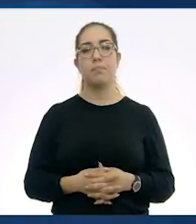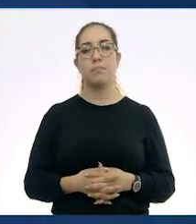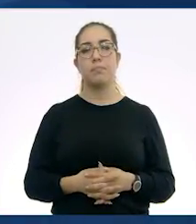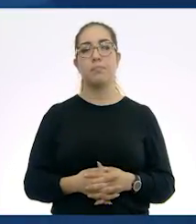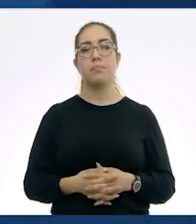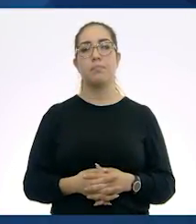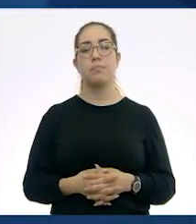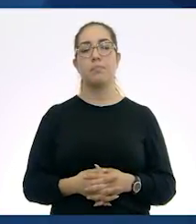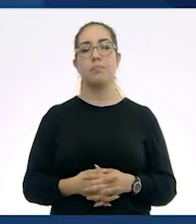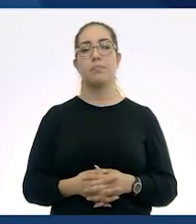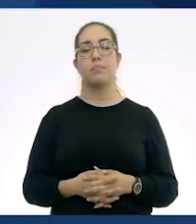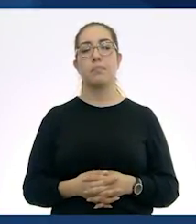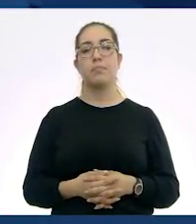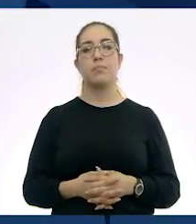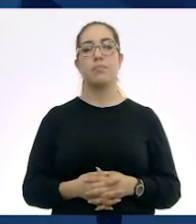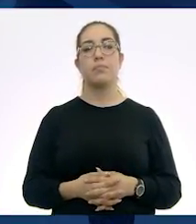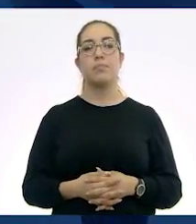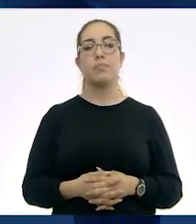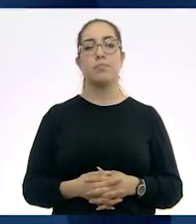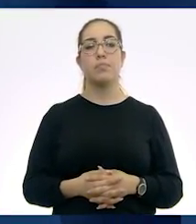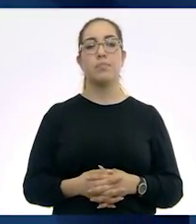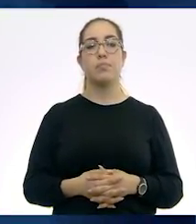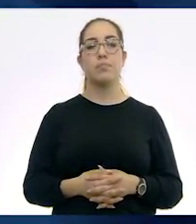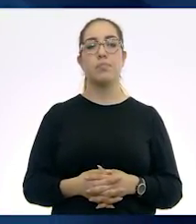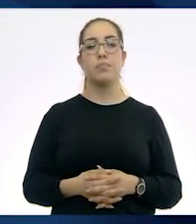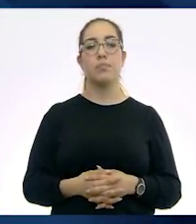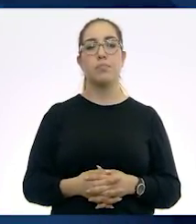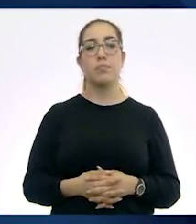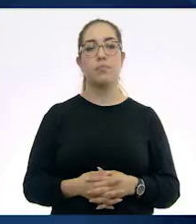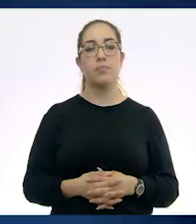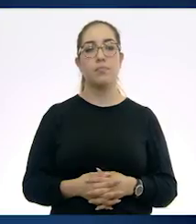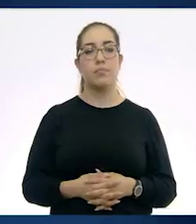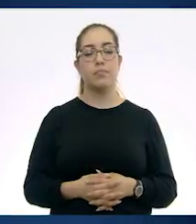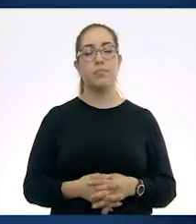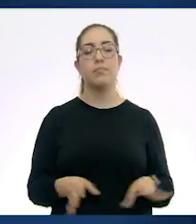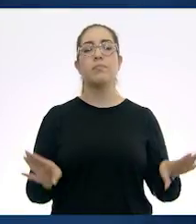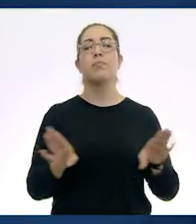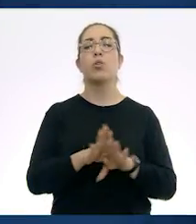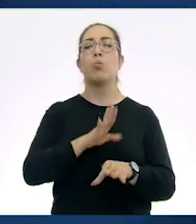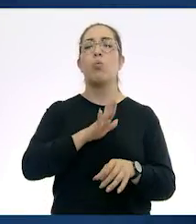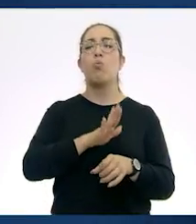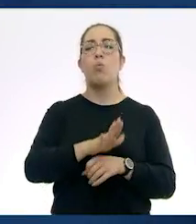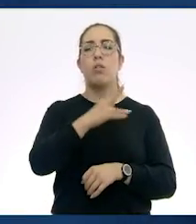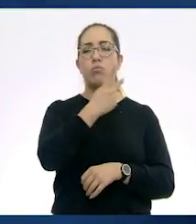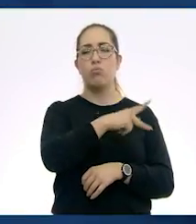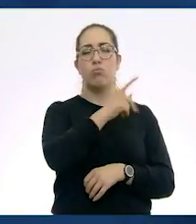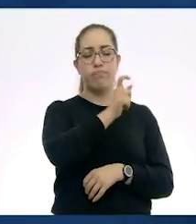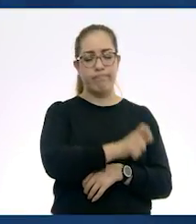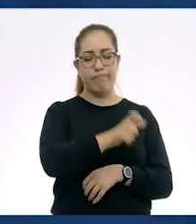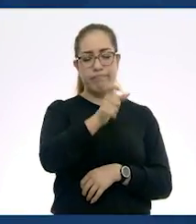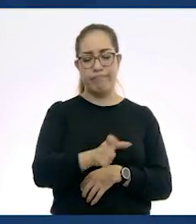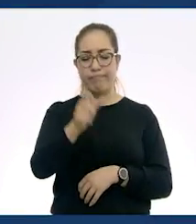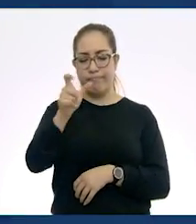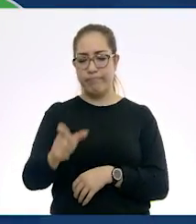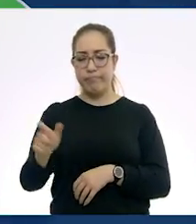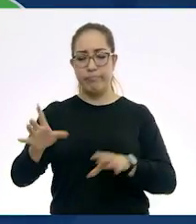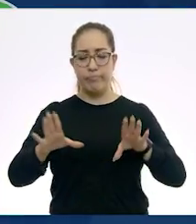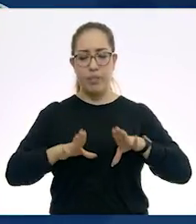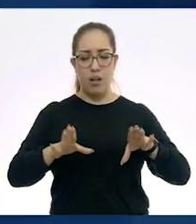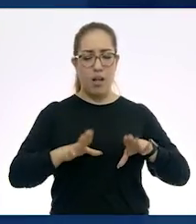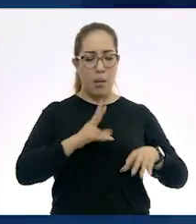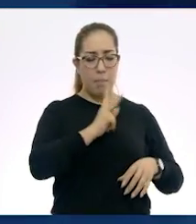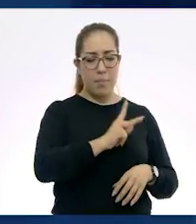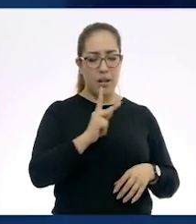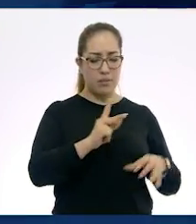rasgos en común. Y ustedes ya están viendo en su